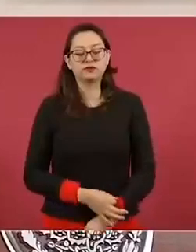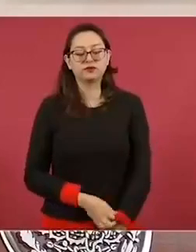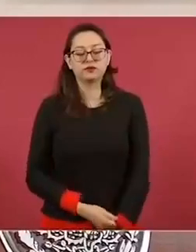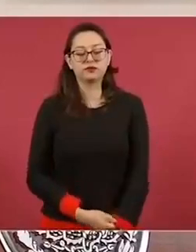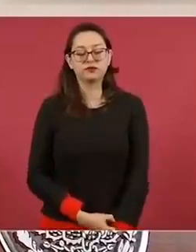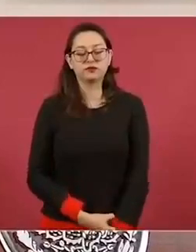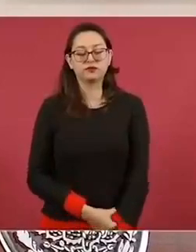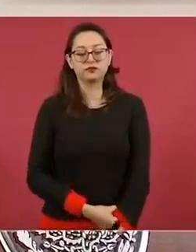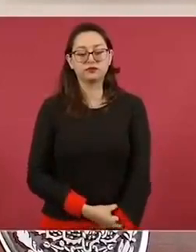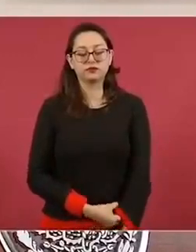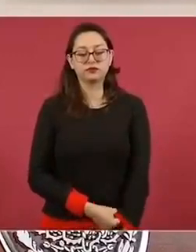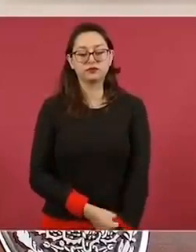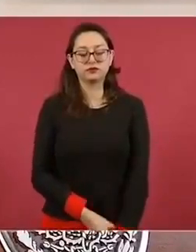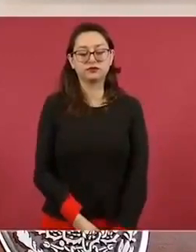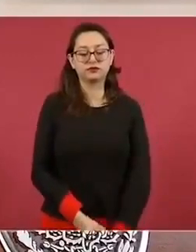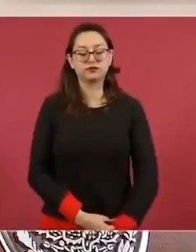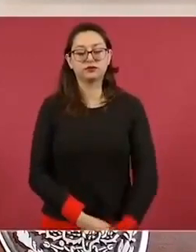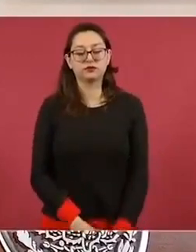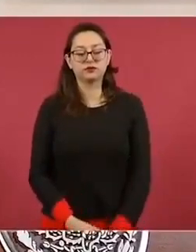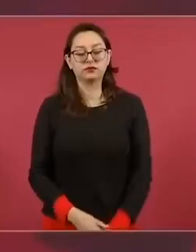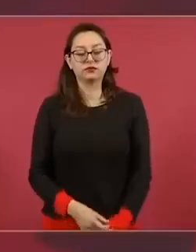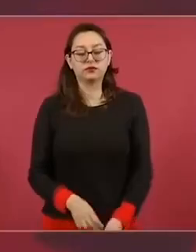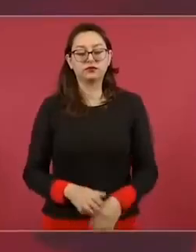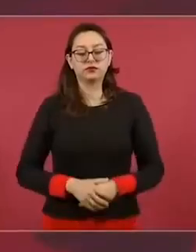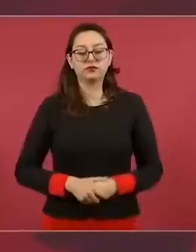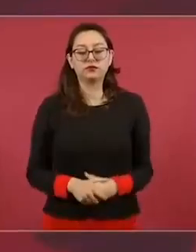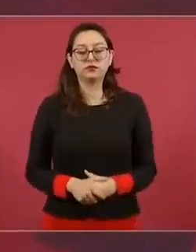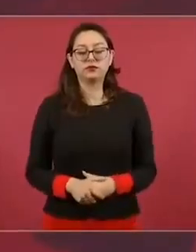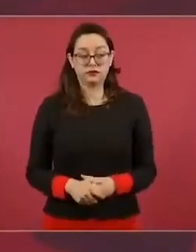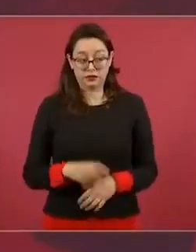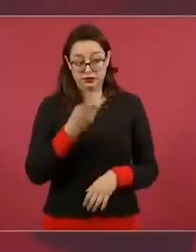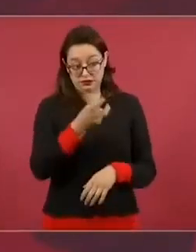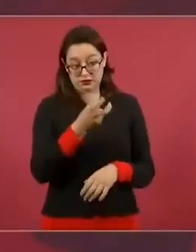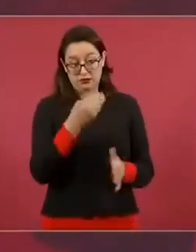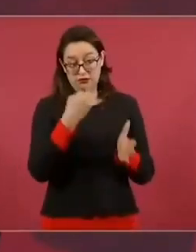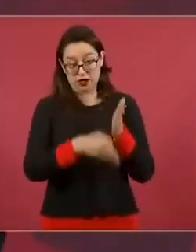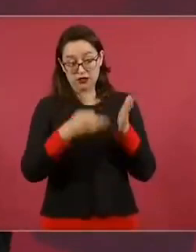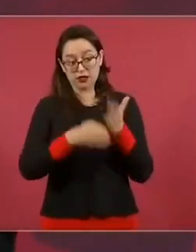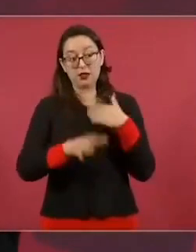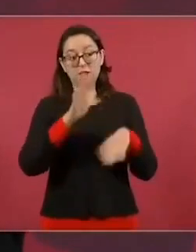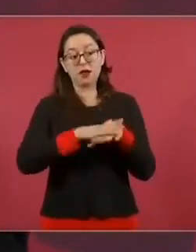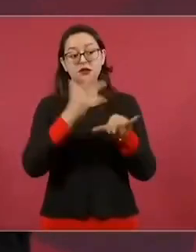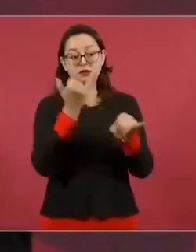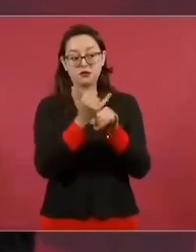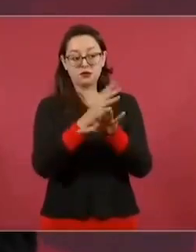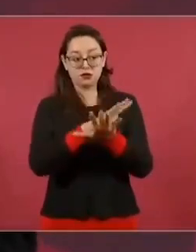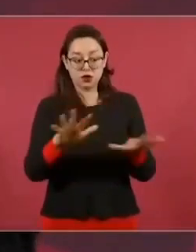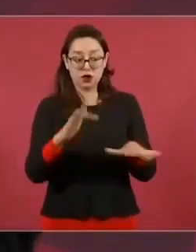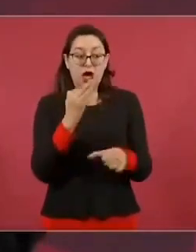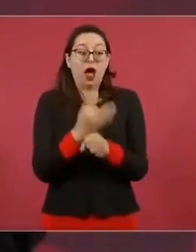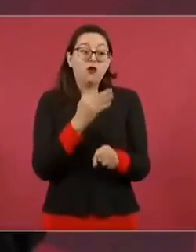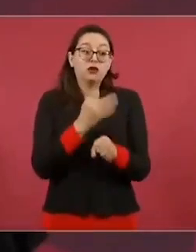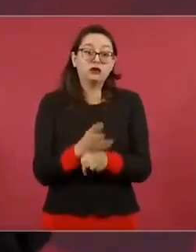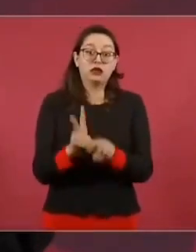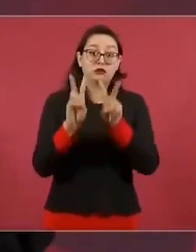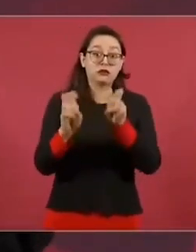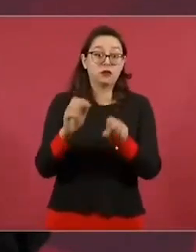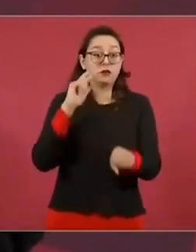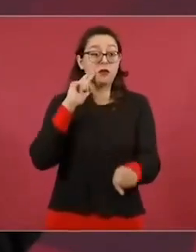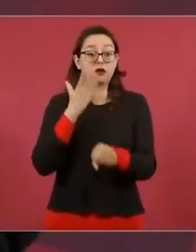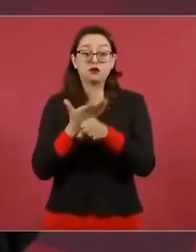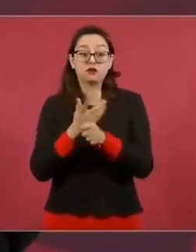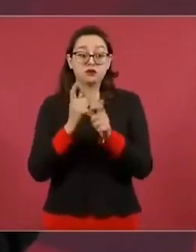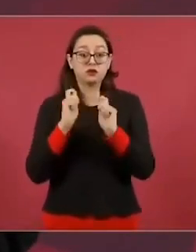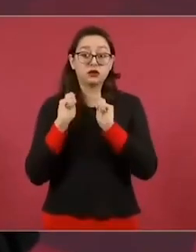Toda la información, esto lo lleva el gobierno de Guanajuato, la fiscalía de